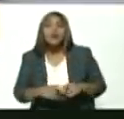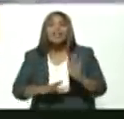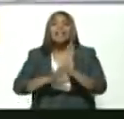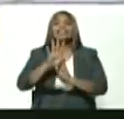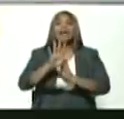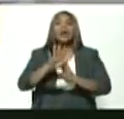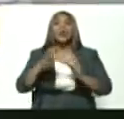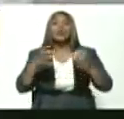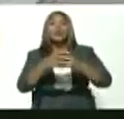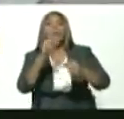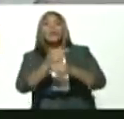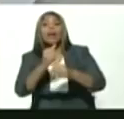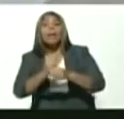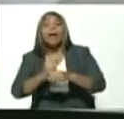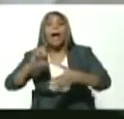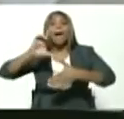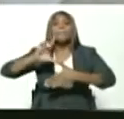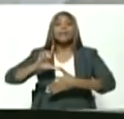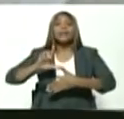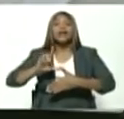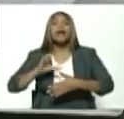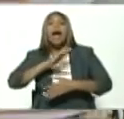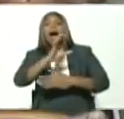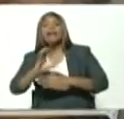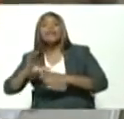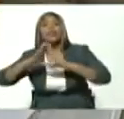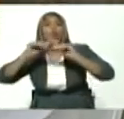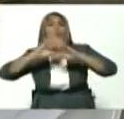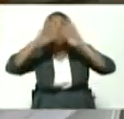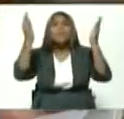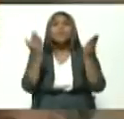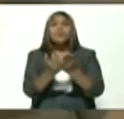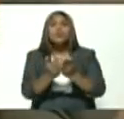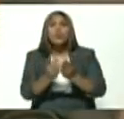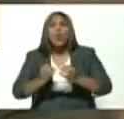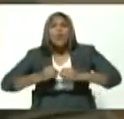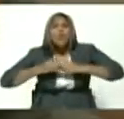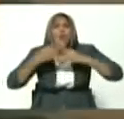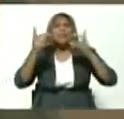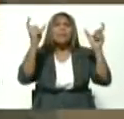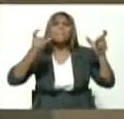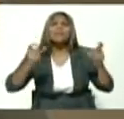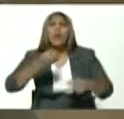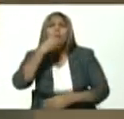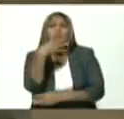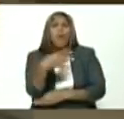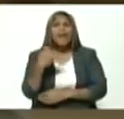en América Latina, el Caribe y del mundo. ¿Cuánta gente buena hay queriéndonos